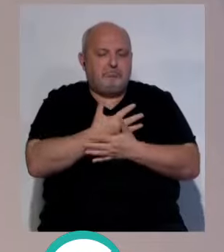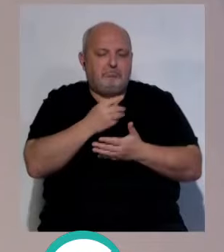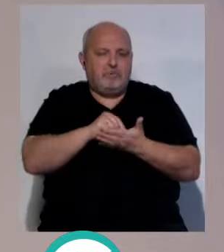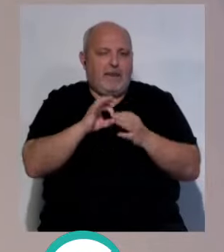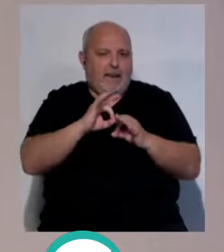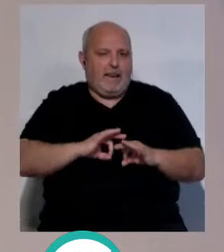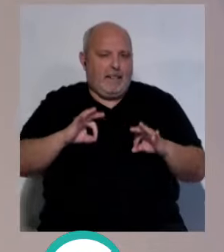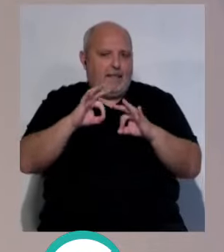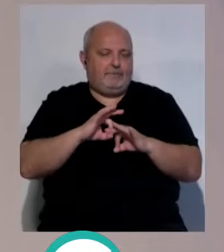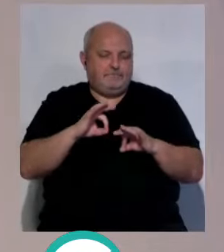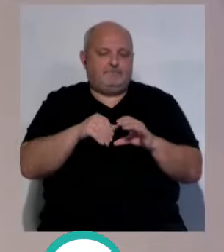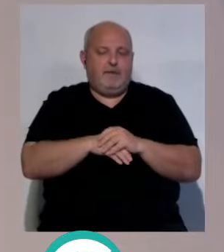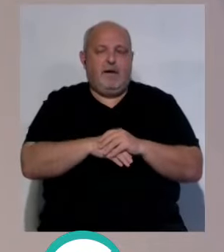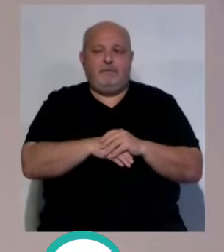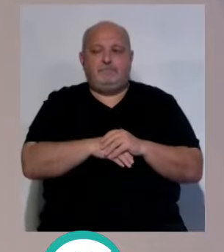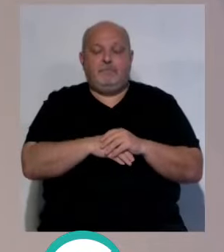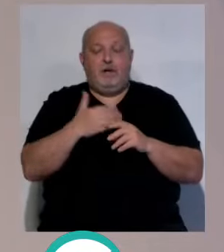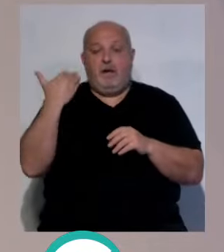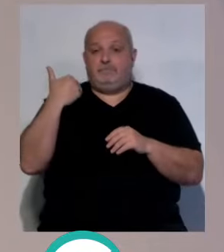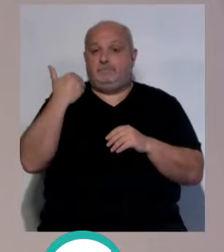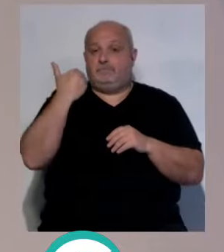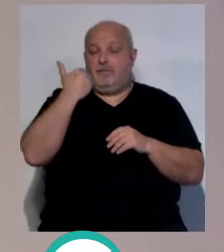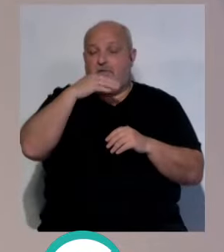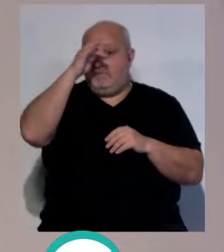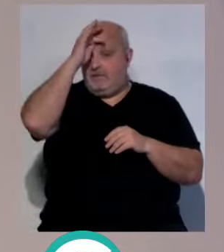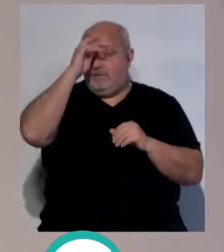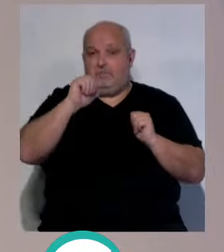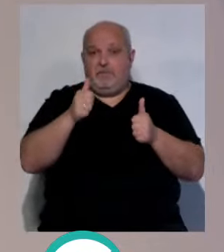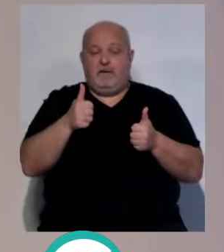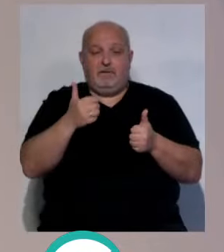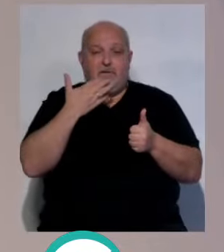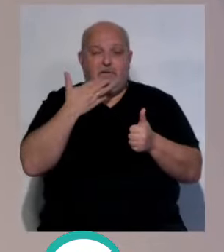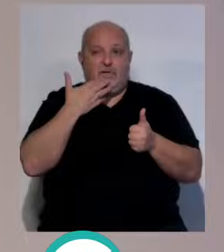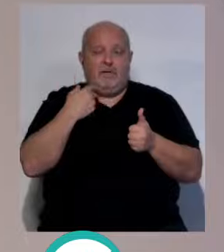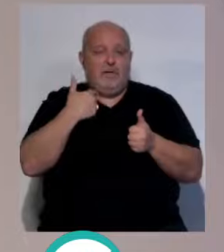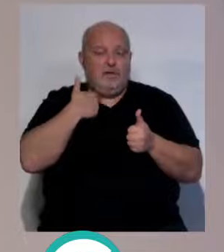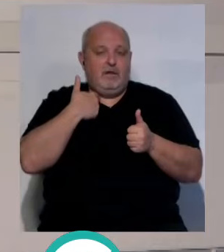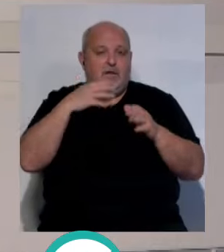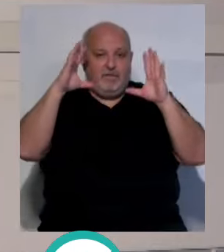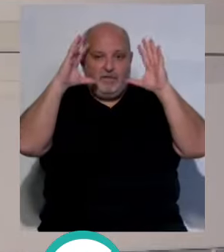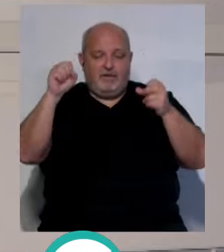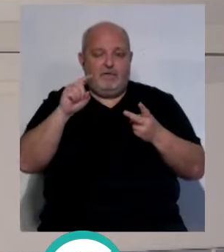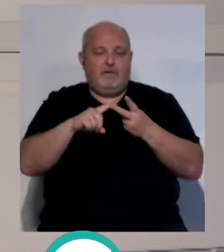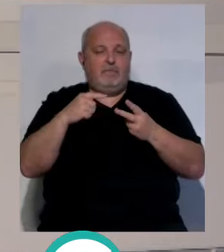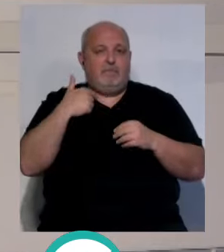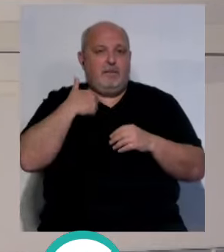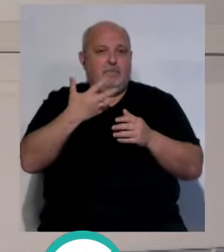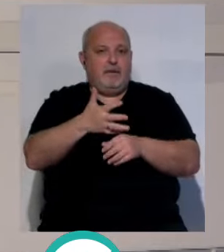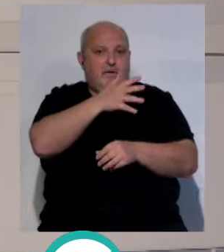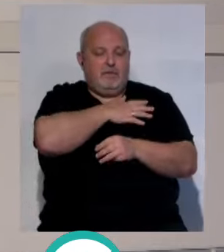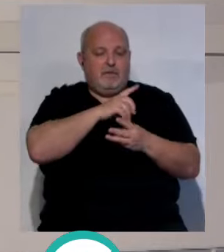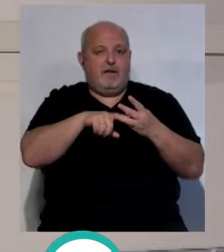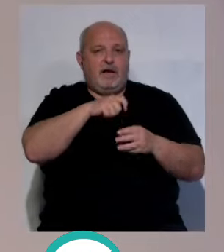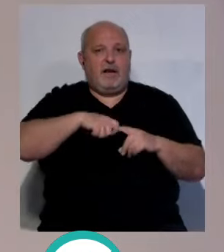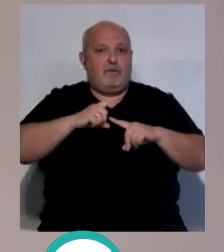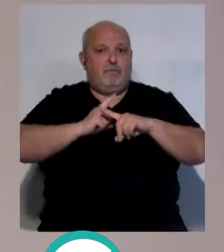puntúa... ...fíjate, este fin de semana, ¿cómo empezó todo? Derrota del Celta, derrota del Mallorca, el